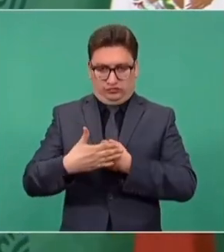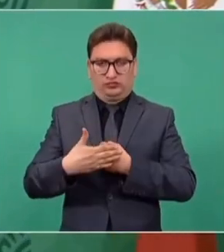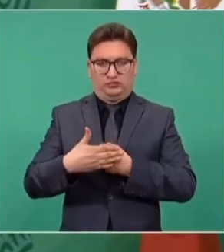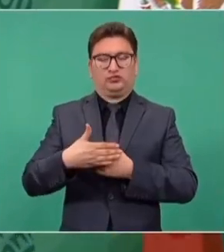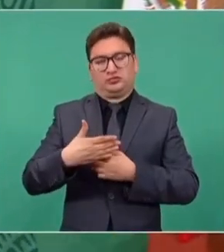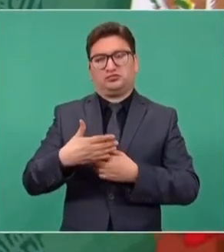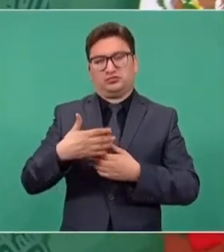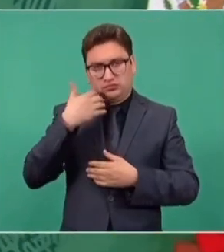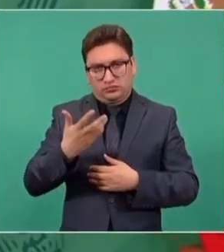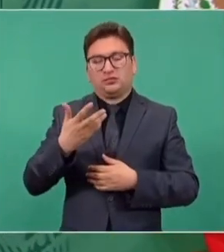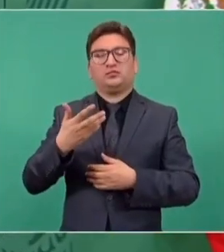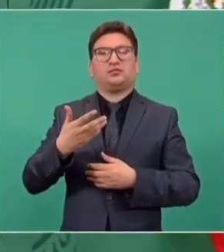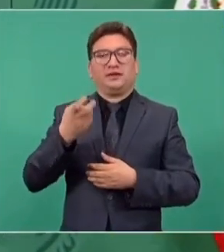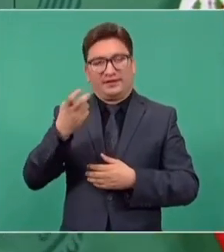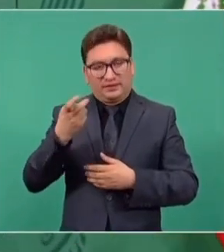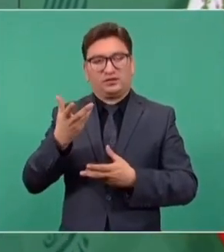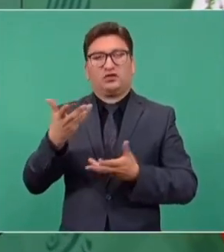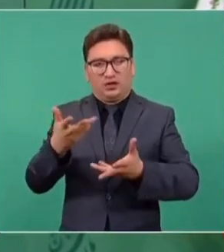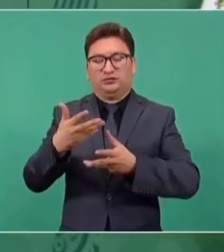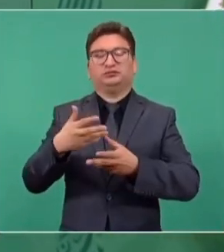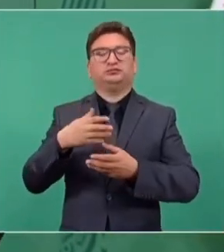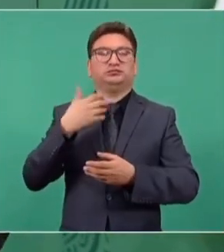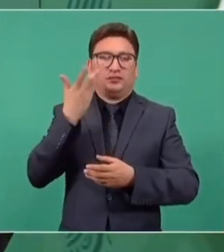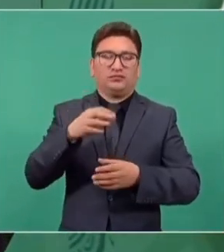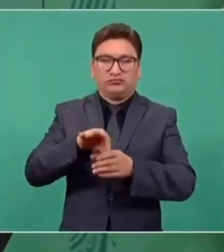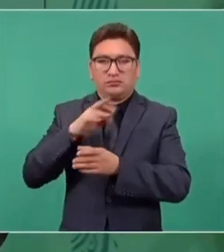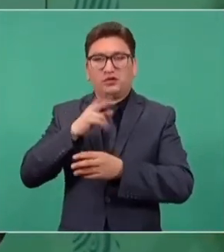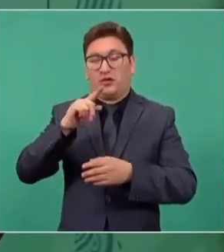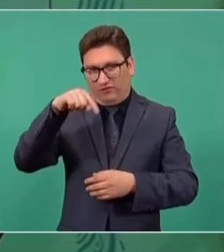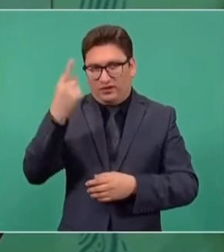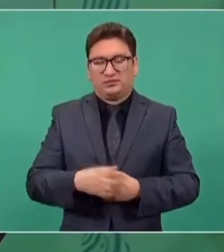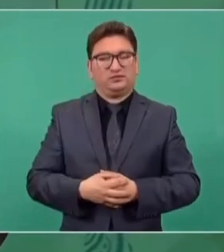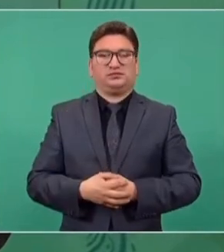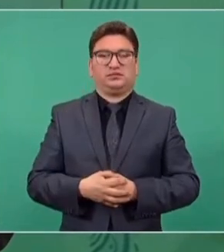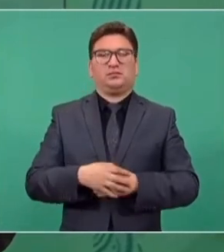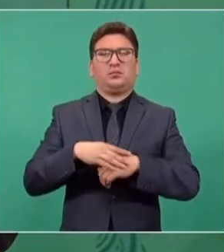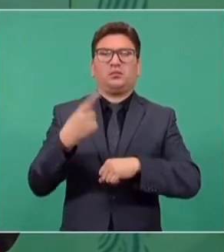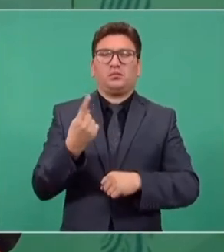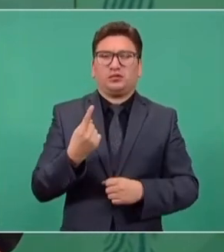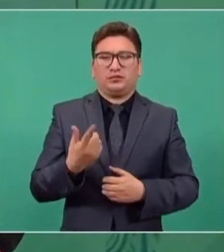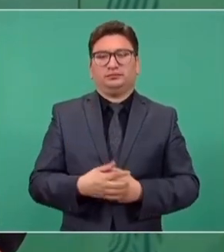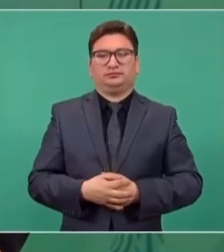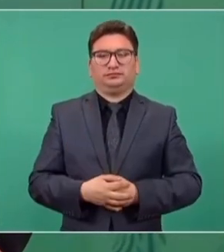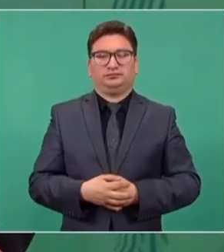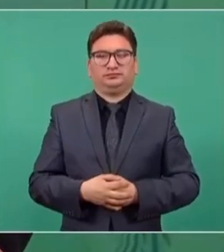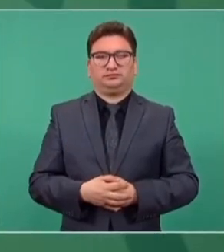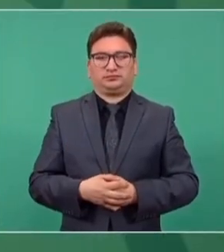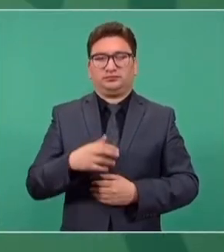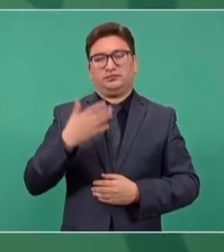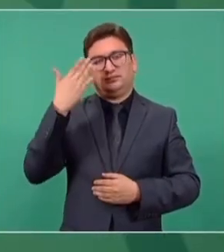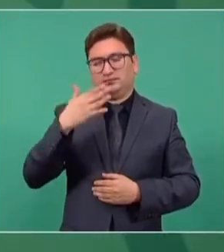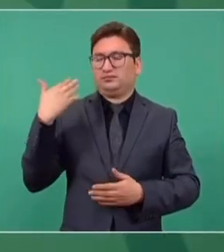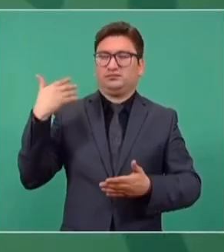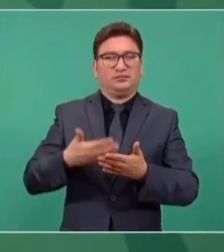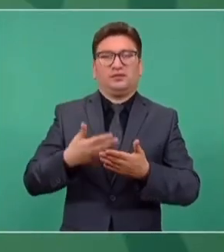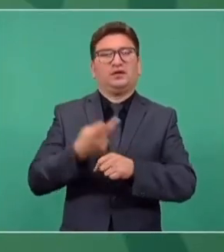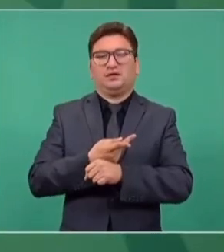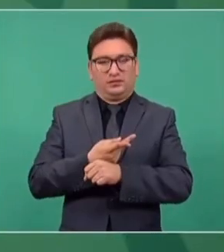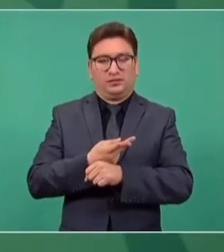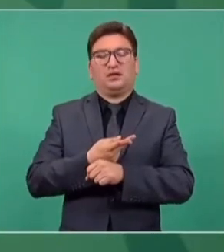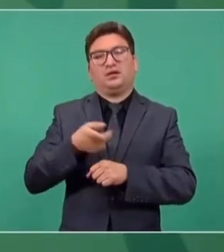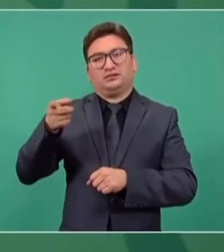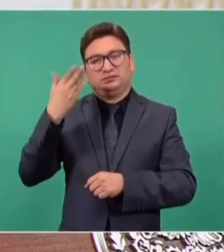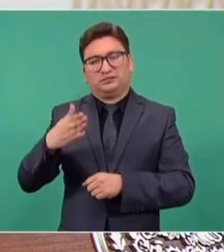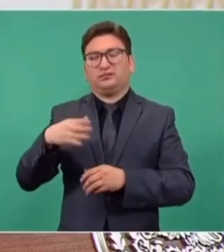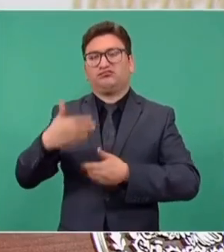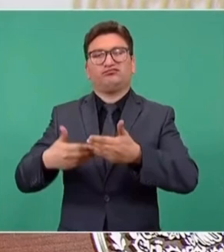tener un buen ejercicio. No es un asunto fácil, porque lo que sucedió en los últimos tiempos produjo una